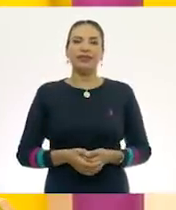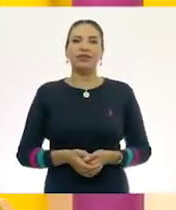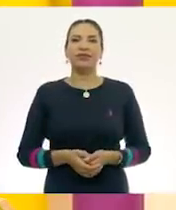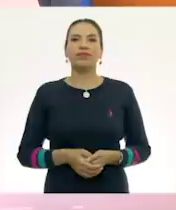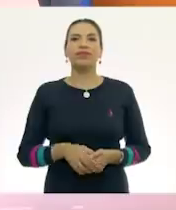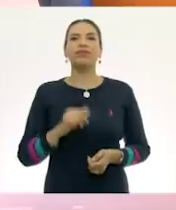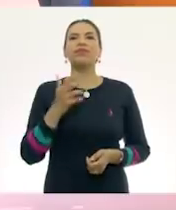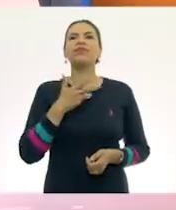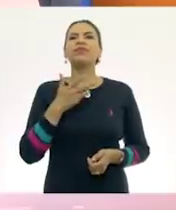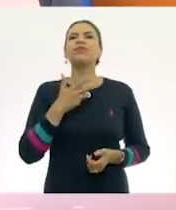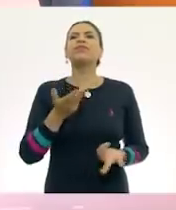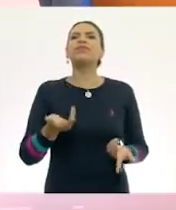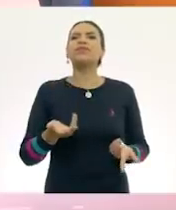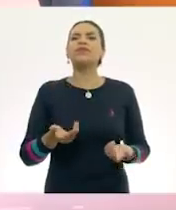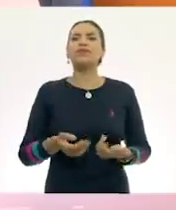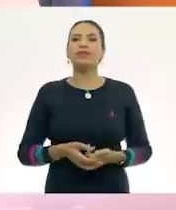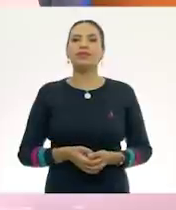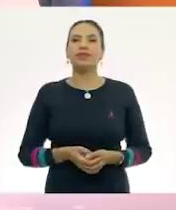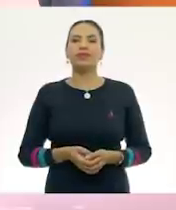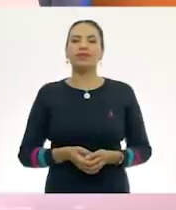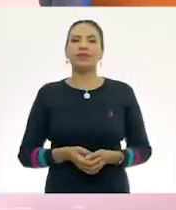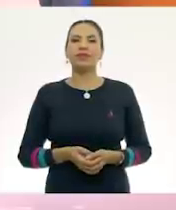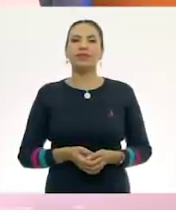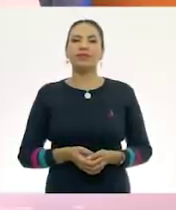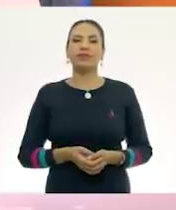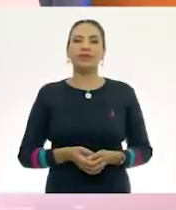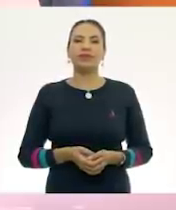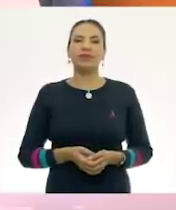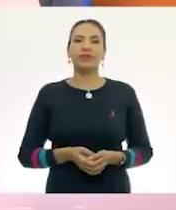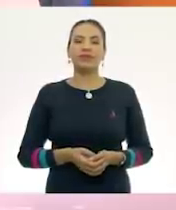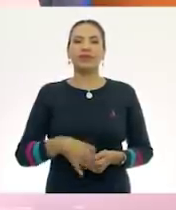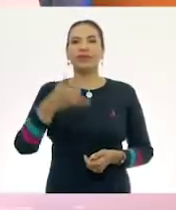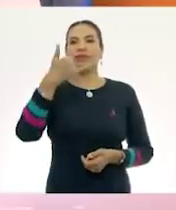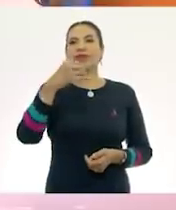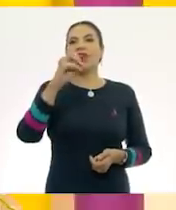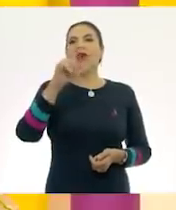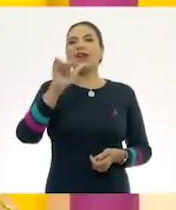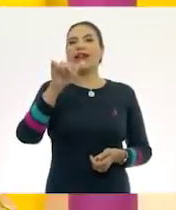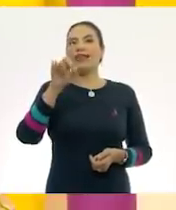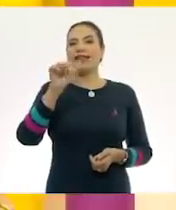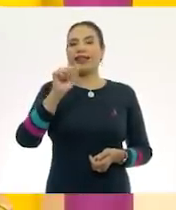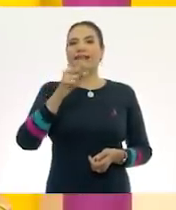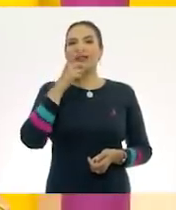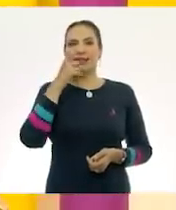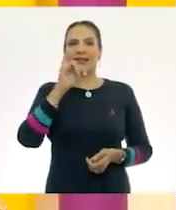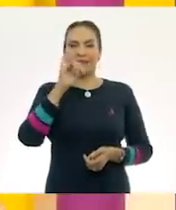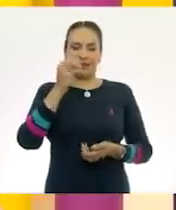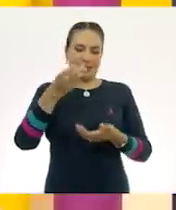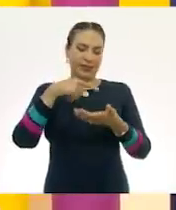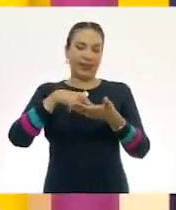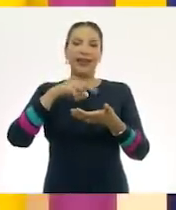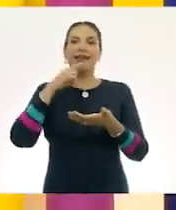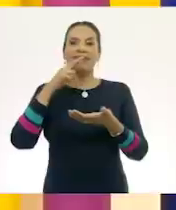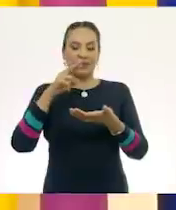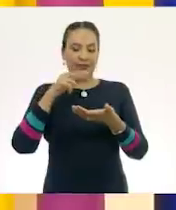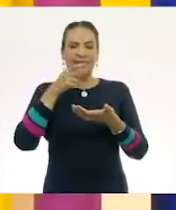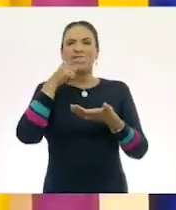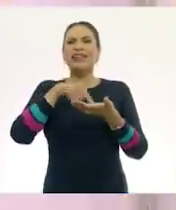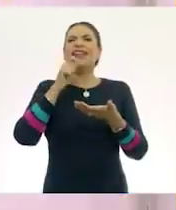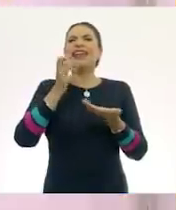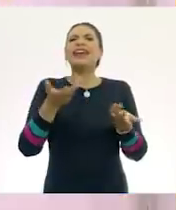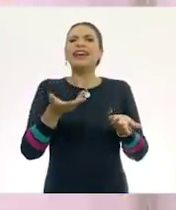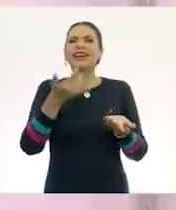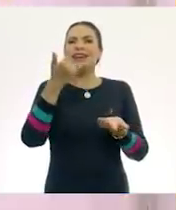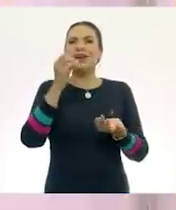Tenemos a Yolanda. Yolanda, sí, sí, sí me llegó tu respuesta. Y Yolanda nos